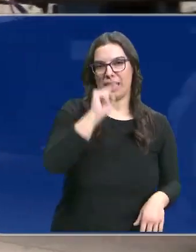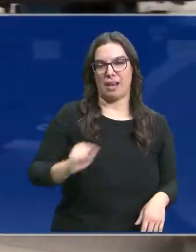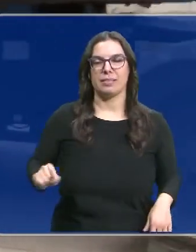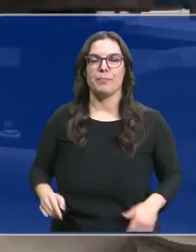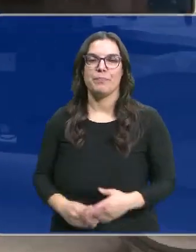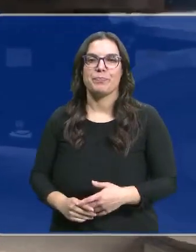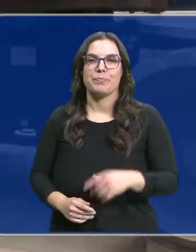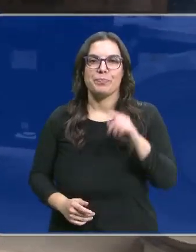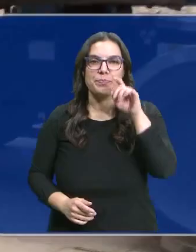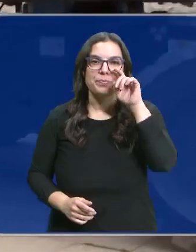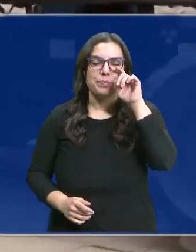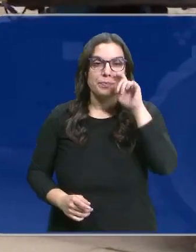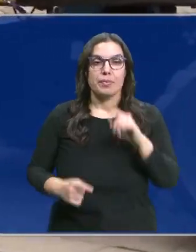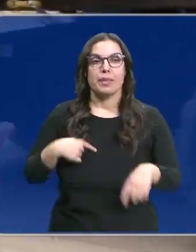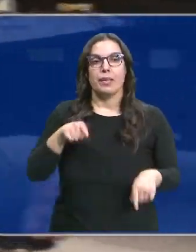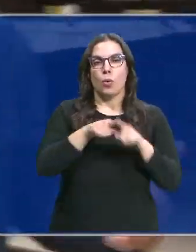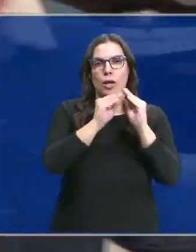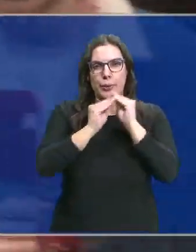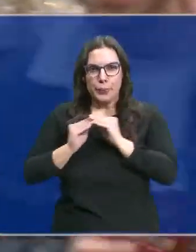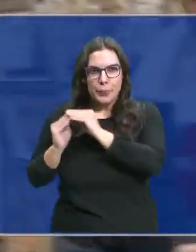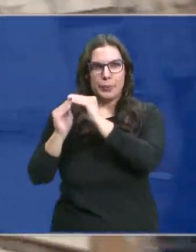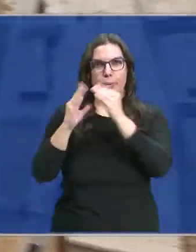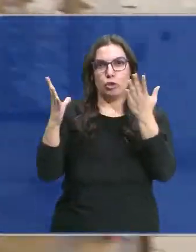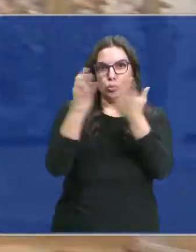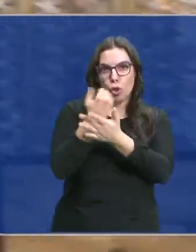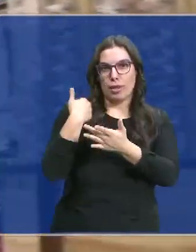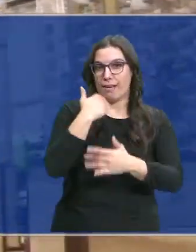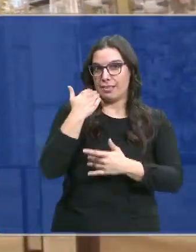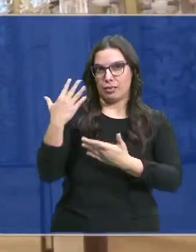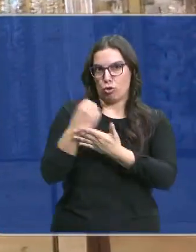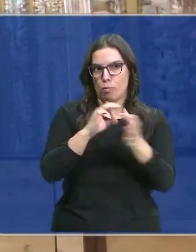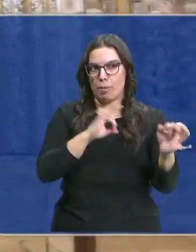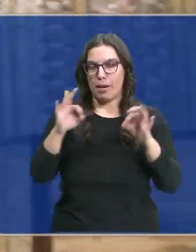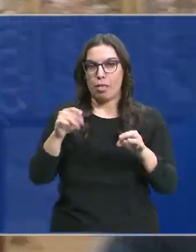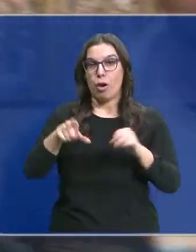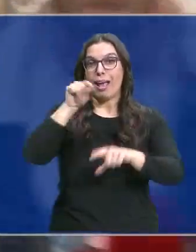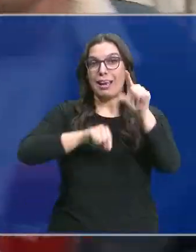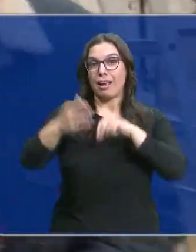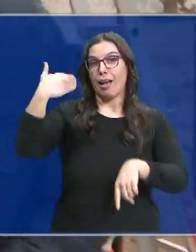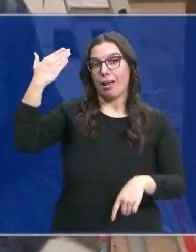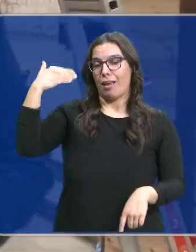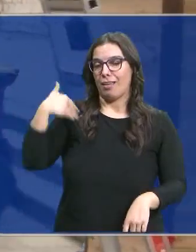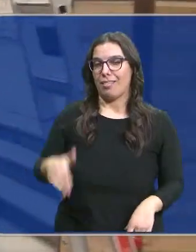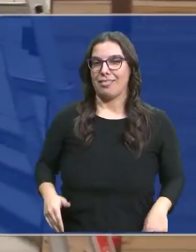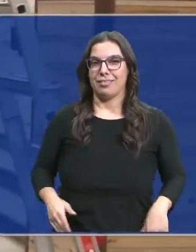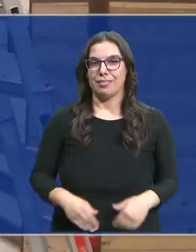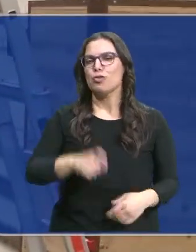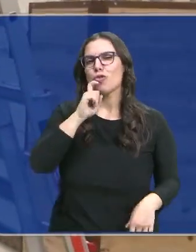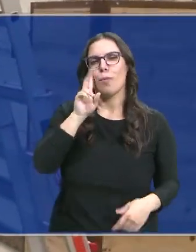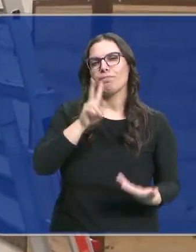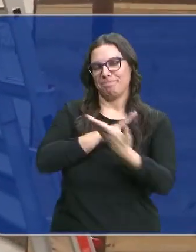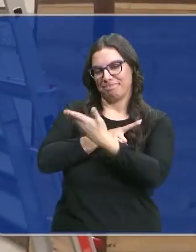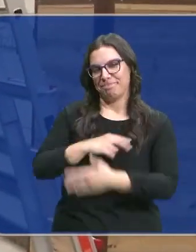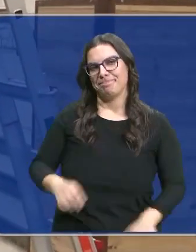de provincia. Pero todos estos montajes que ya están casi casi preparados se eligieron hace tiempo. Así.